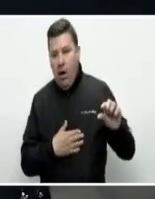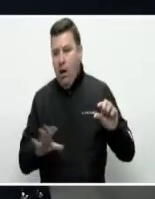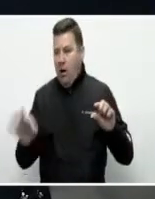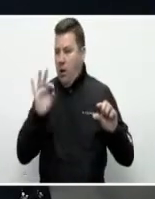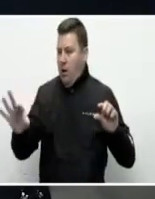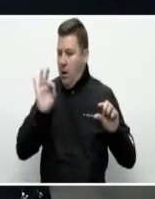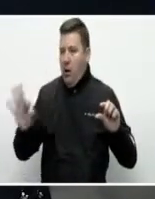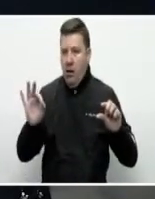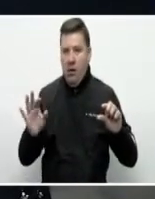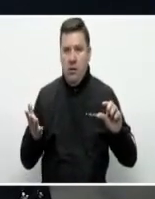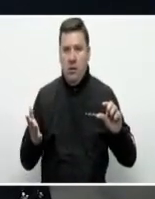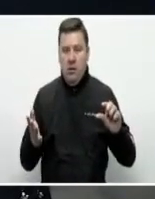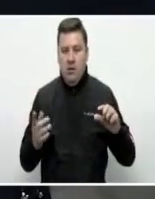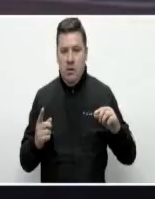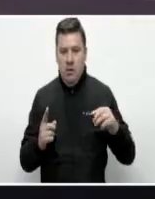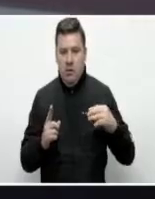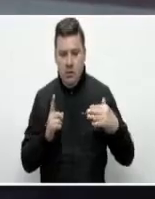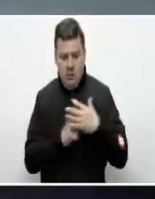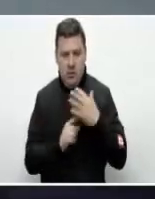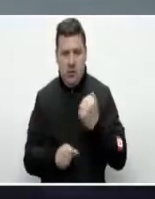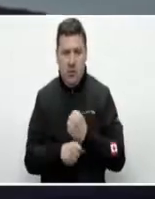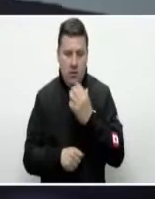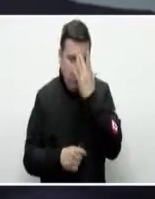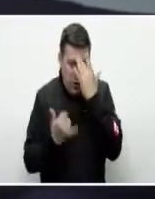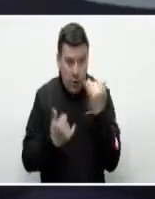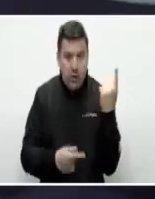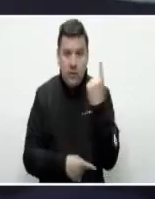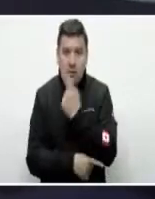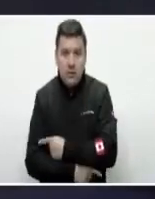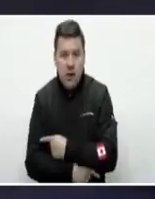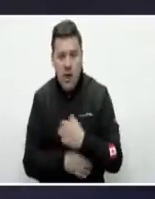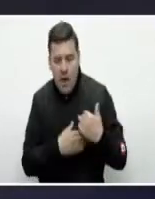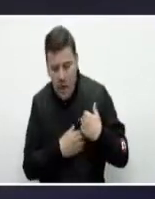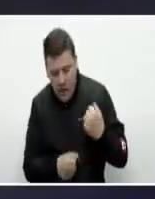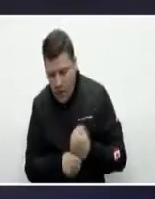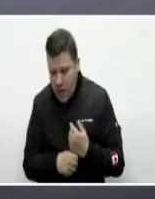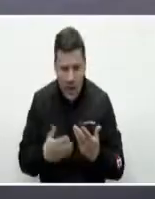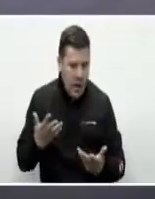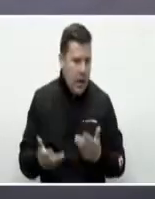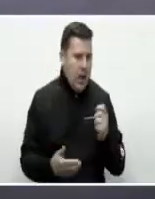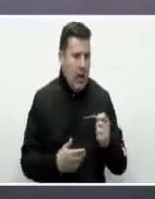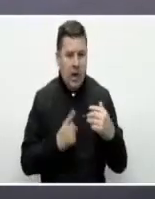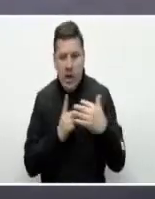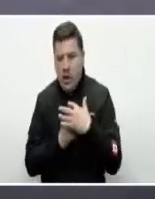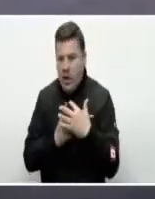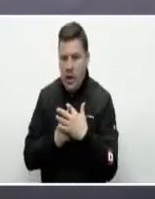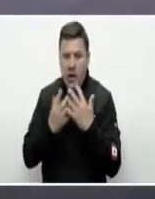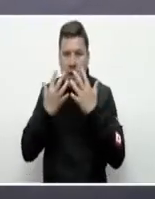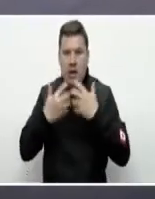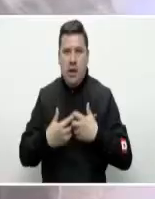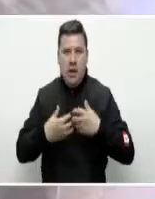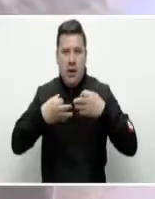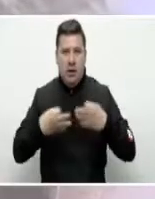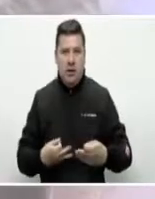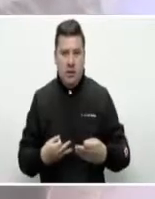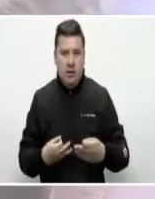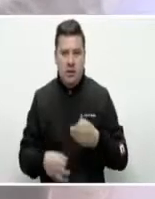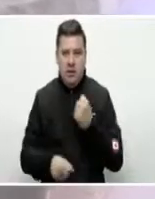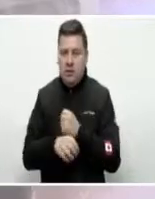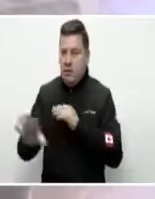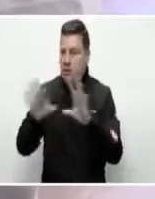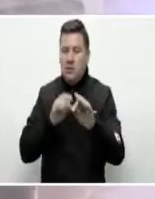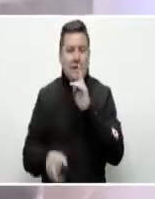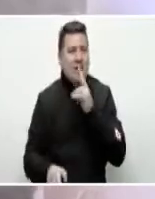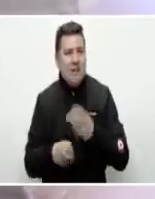los riesgos laborales, porque hoy están tan cargados que ellos no pueden formalizar a sus empleados.